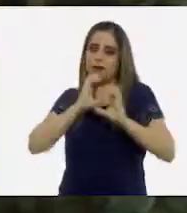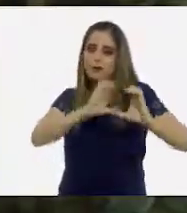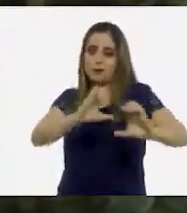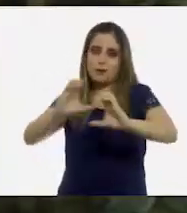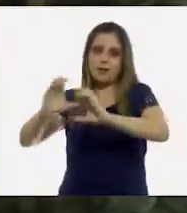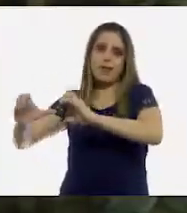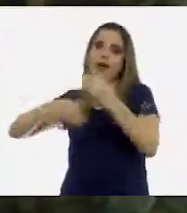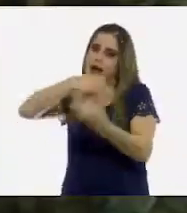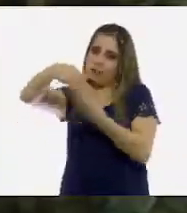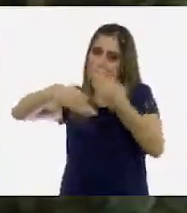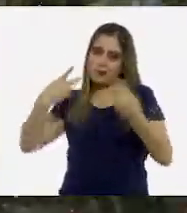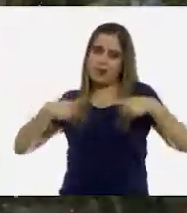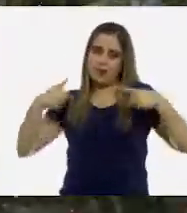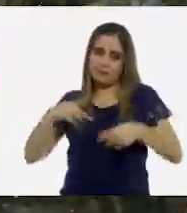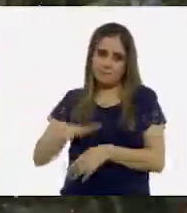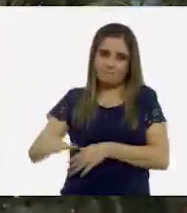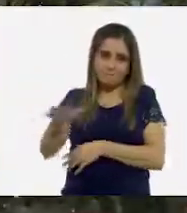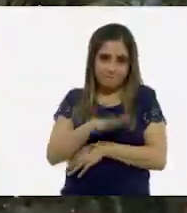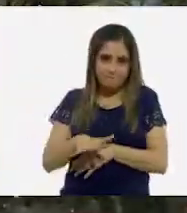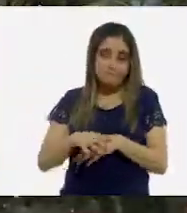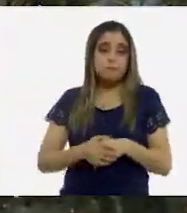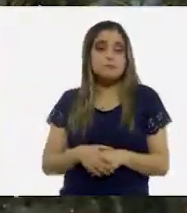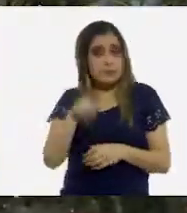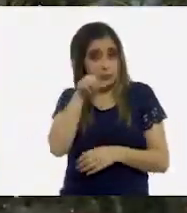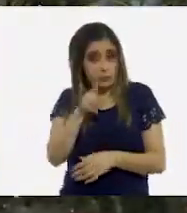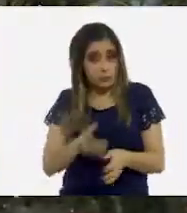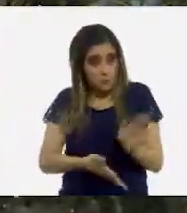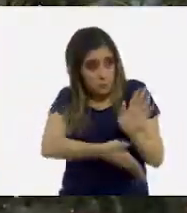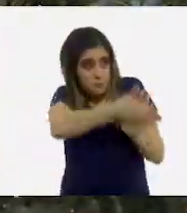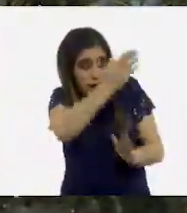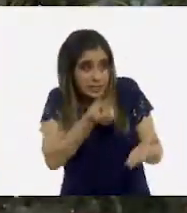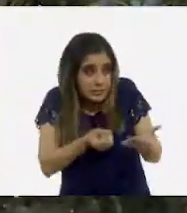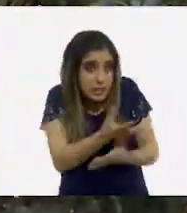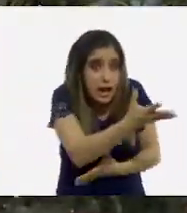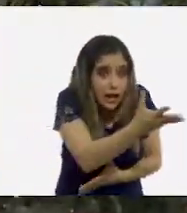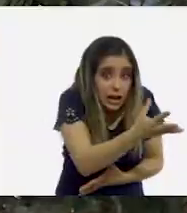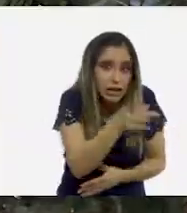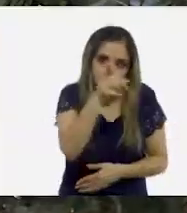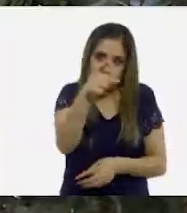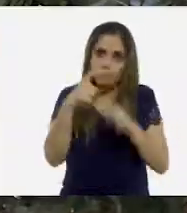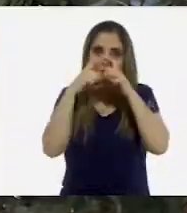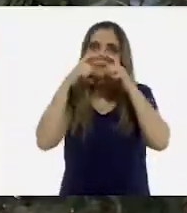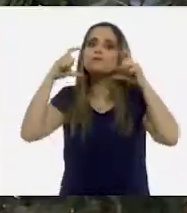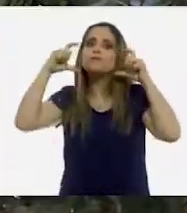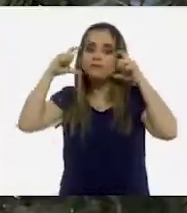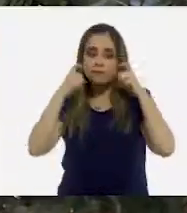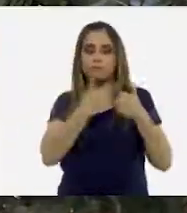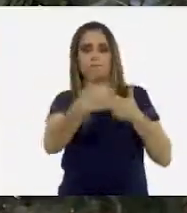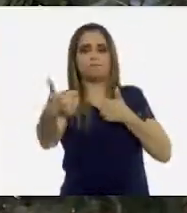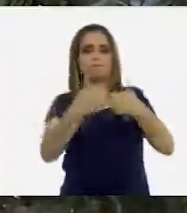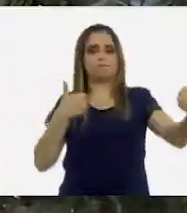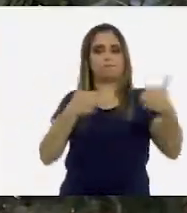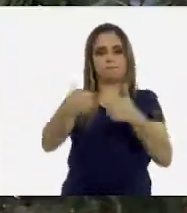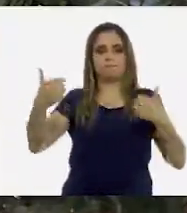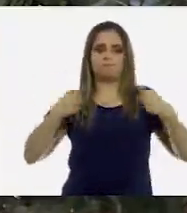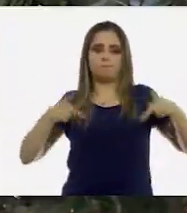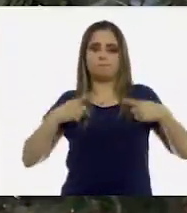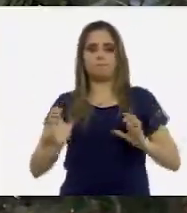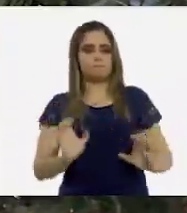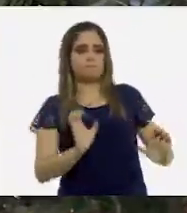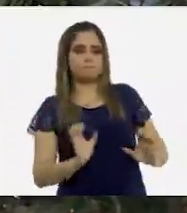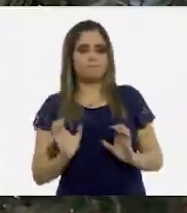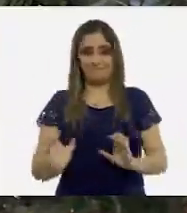personas que te rodean. Si sales de casa, usa cubrebocas y guarda la sana distancia.